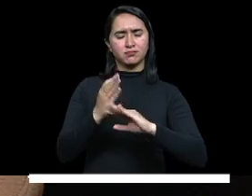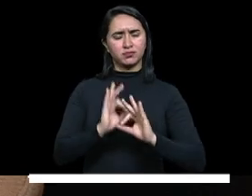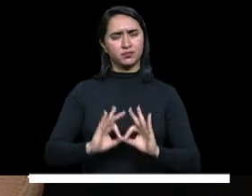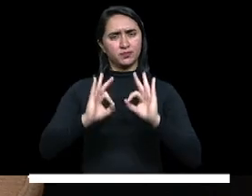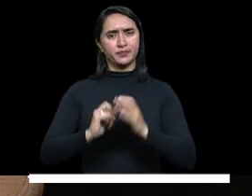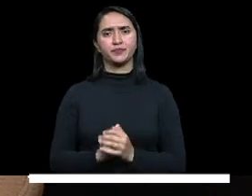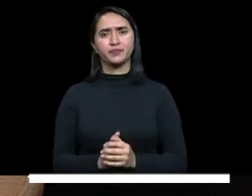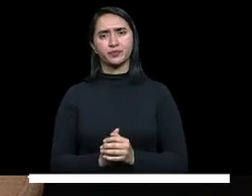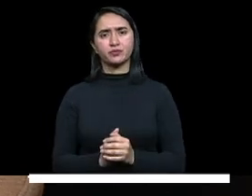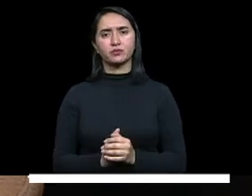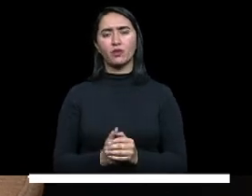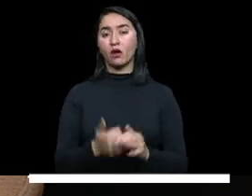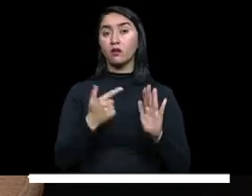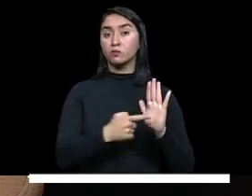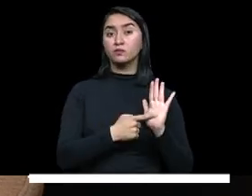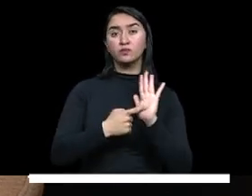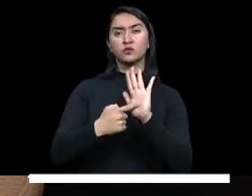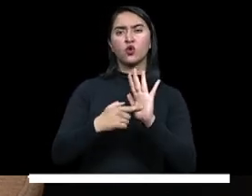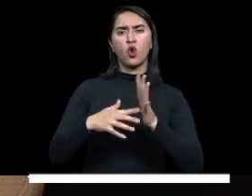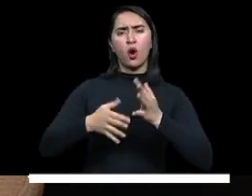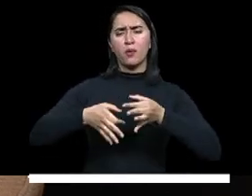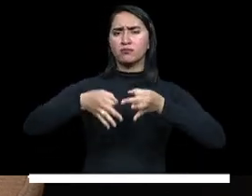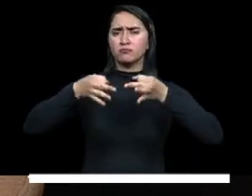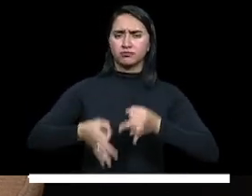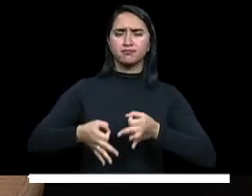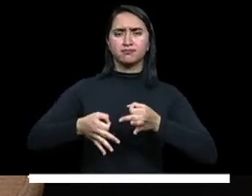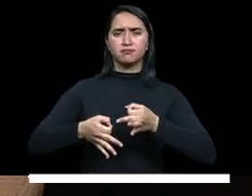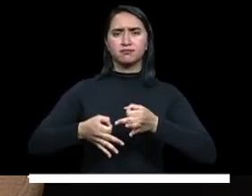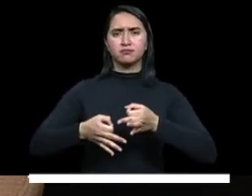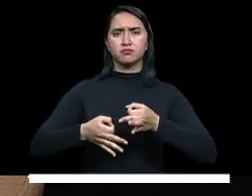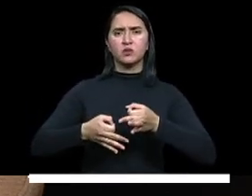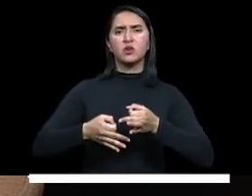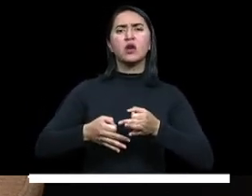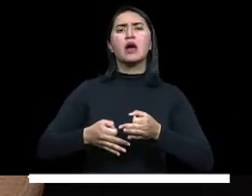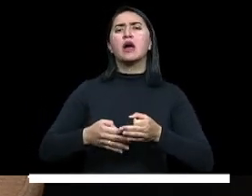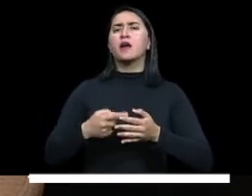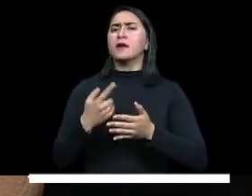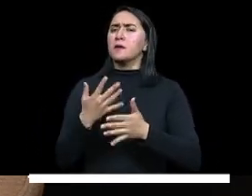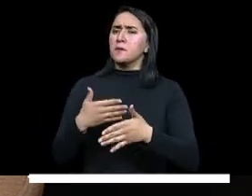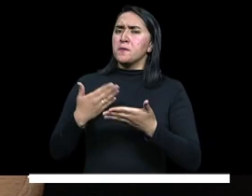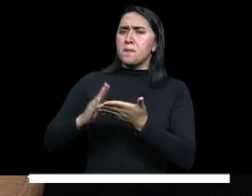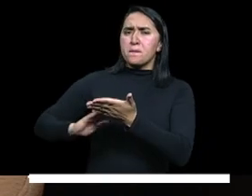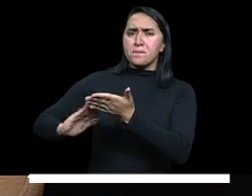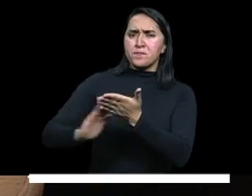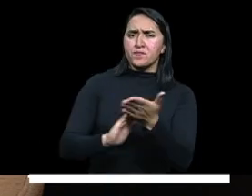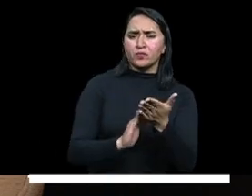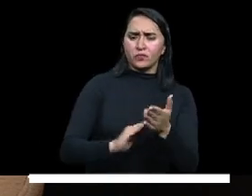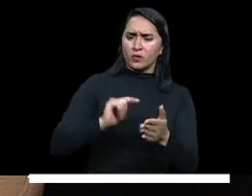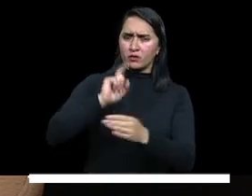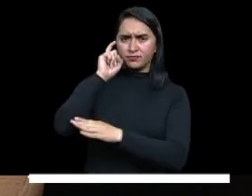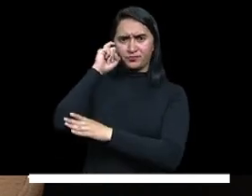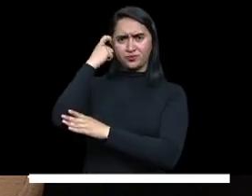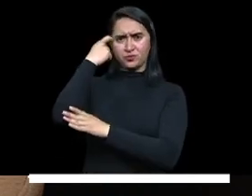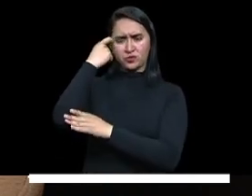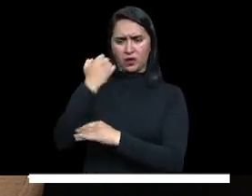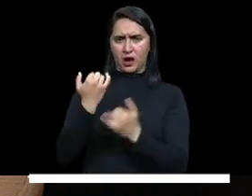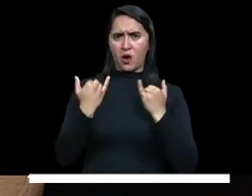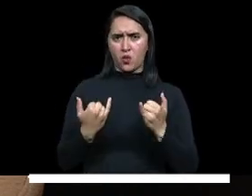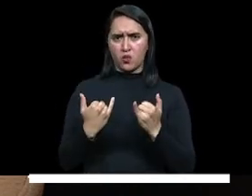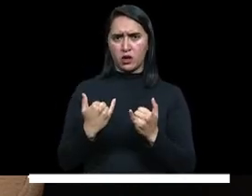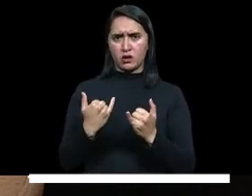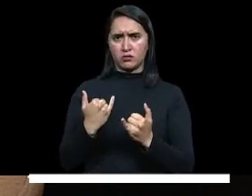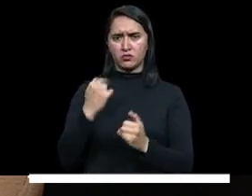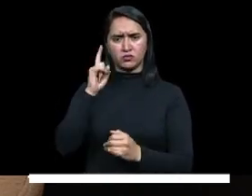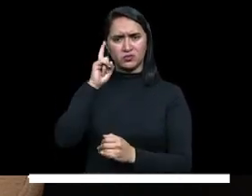que quisiera resaltar del cumplimiento de esa apuesta es la disposición que tiene este gobierno de poner la educación